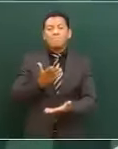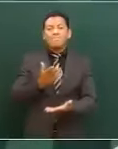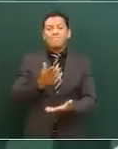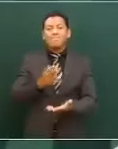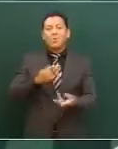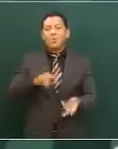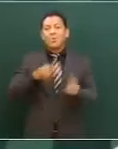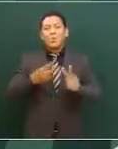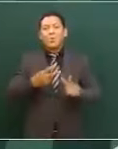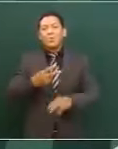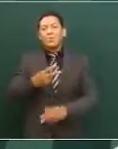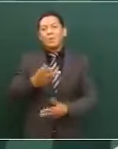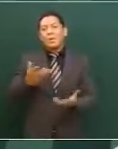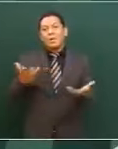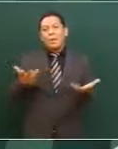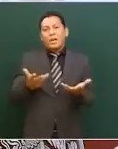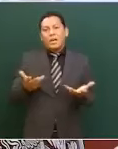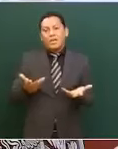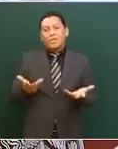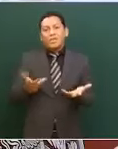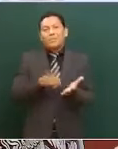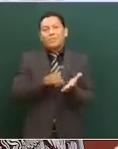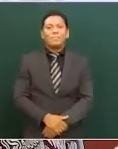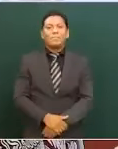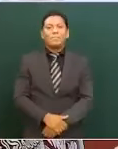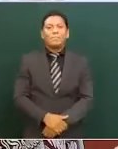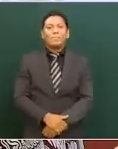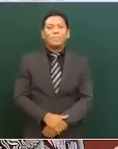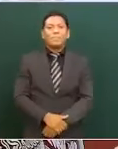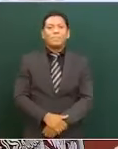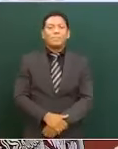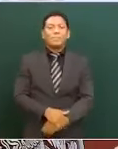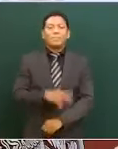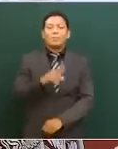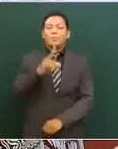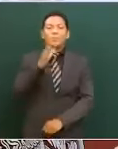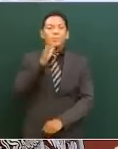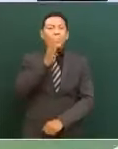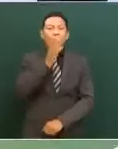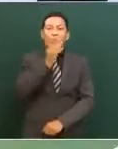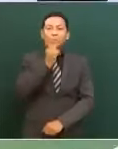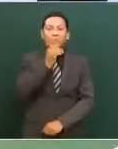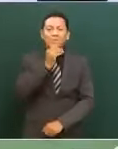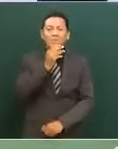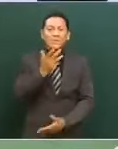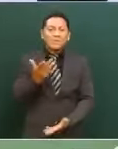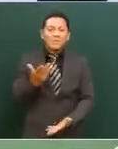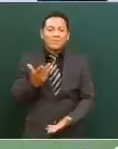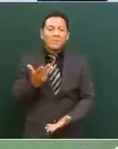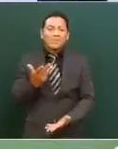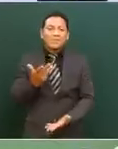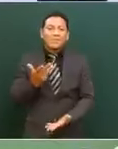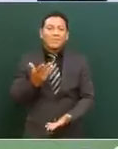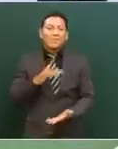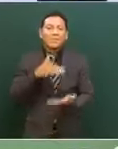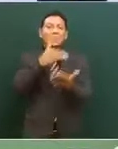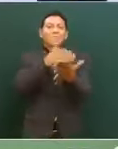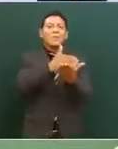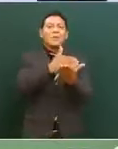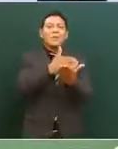que puede haber a los derechos humanos. No se puede crear un ser como